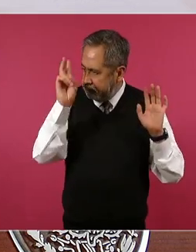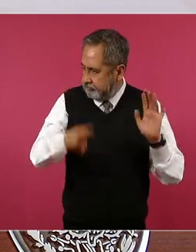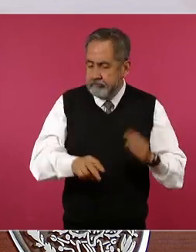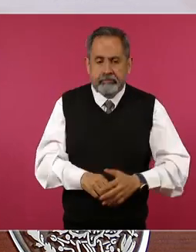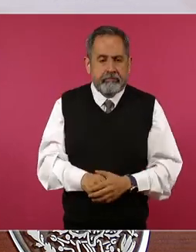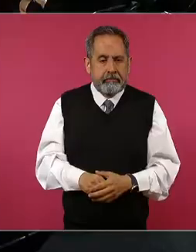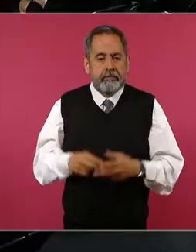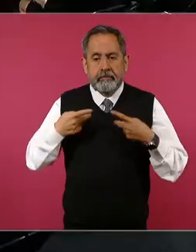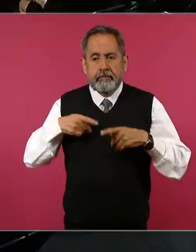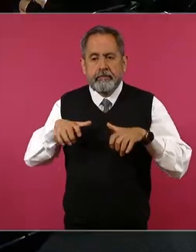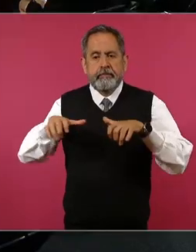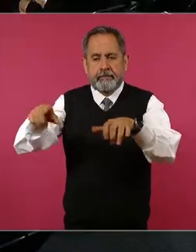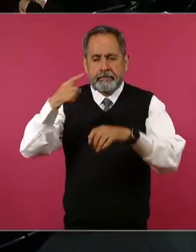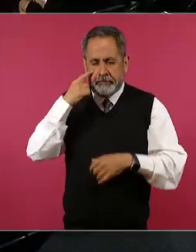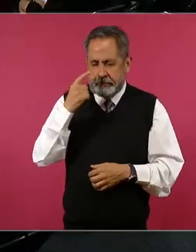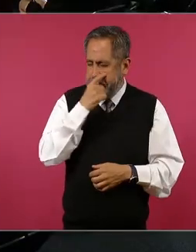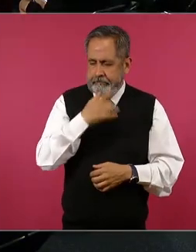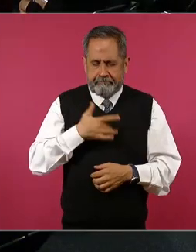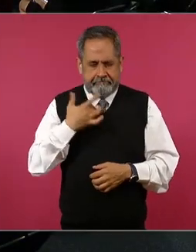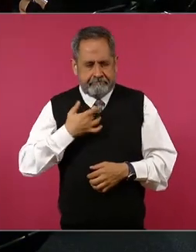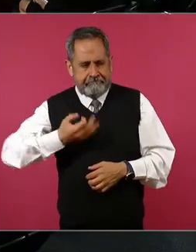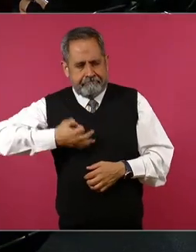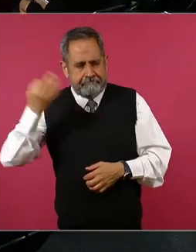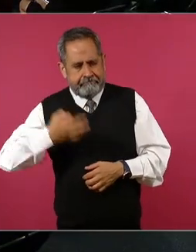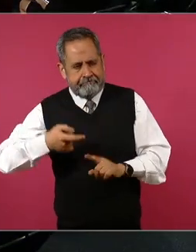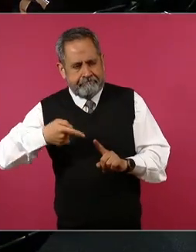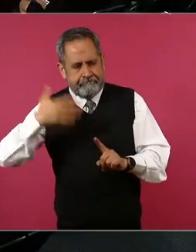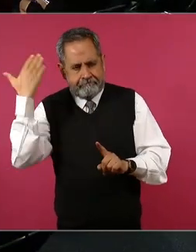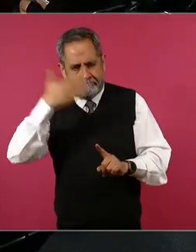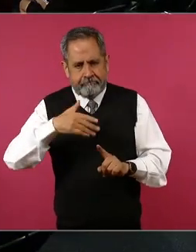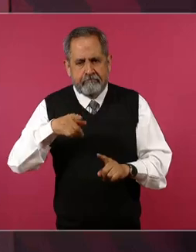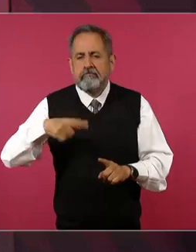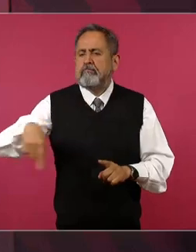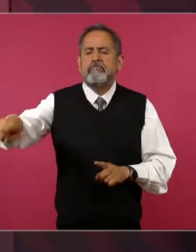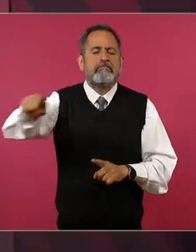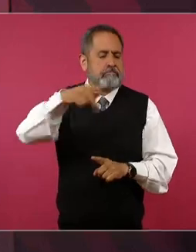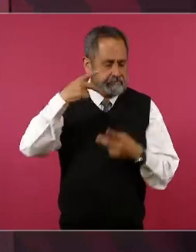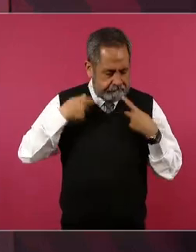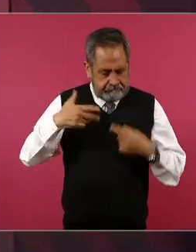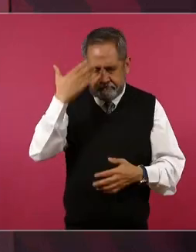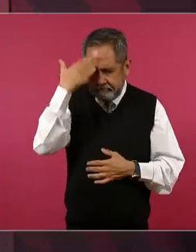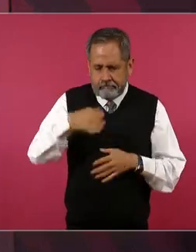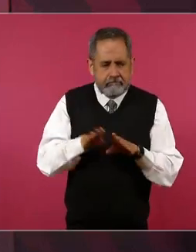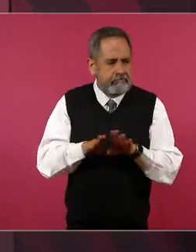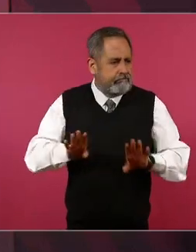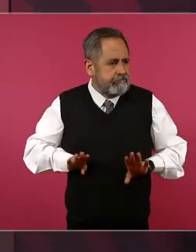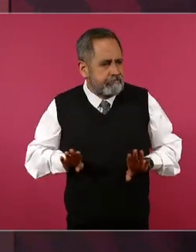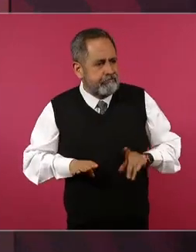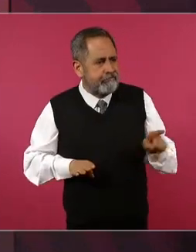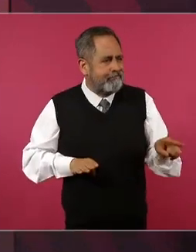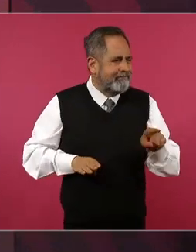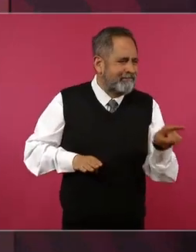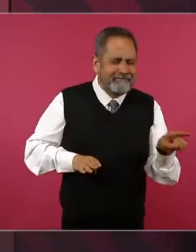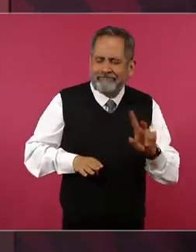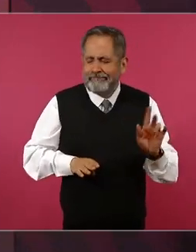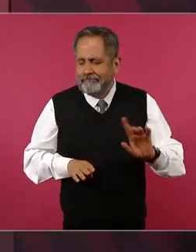El pueblo tiene un instinto certero, sabe muy bien lo que conviene y lo que no conviene.